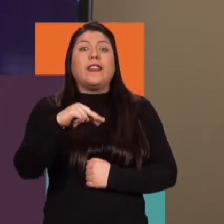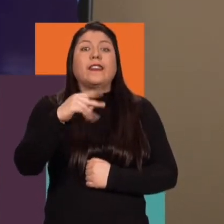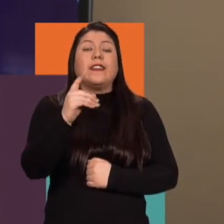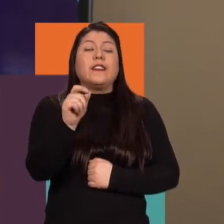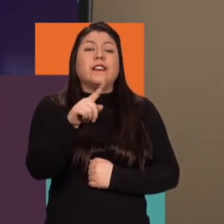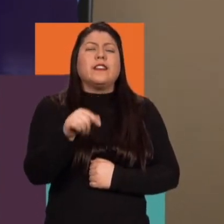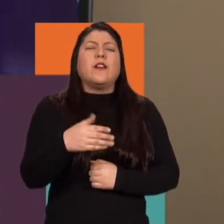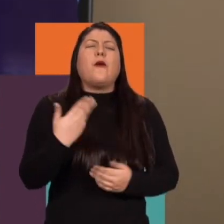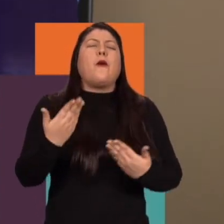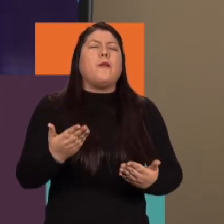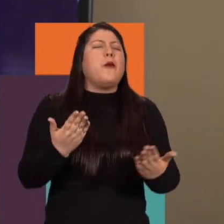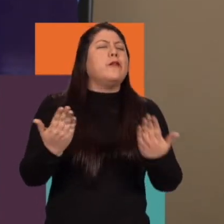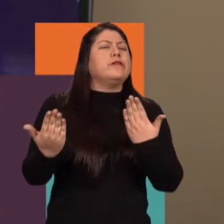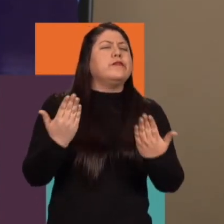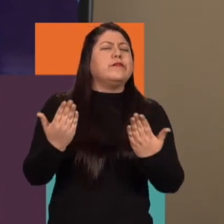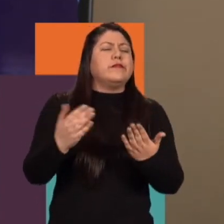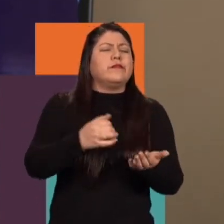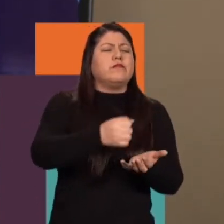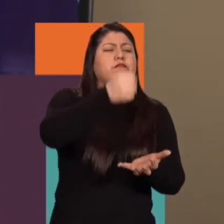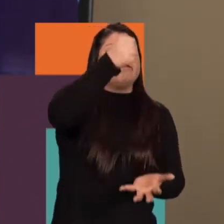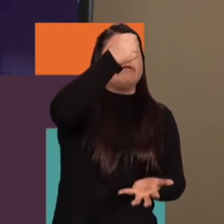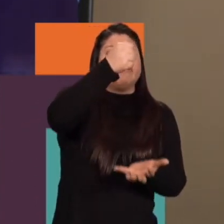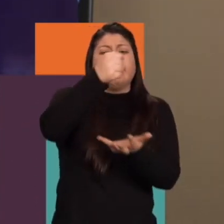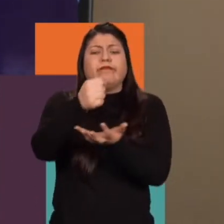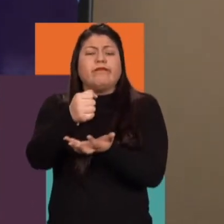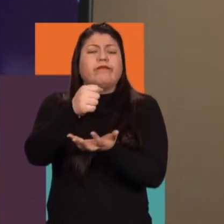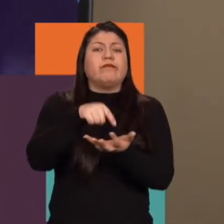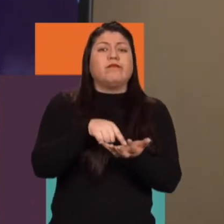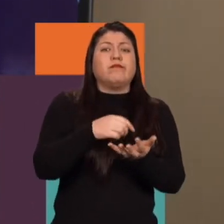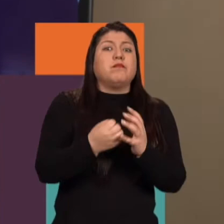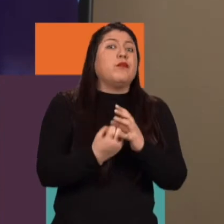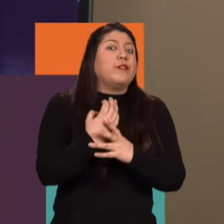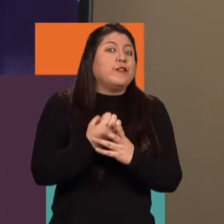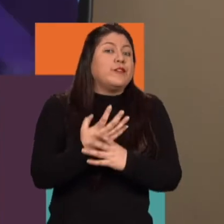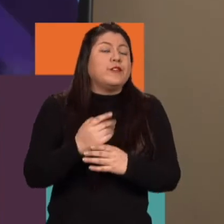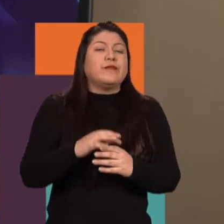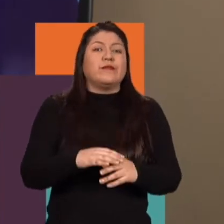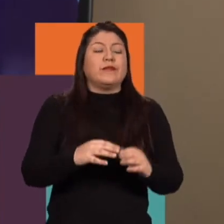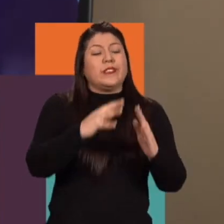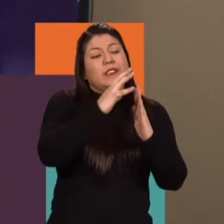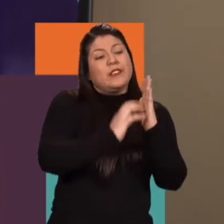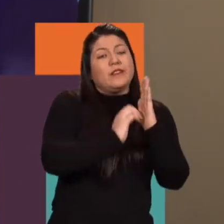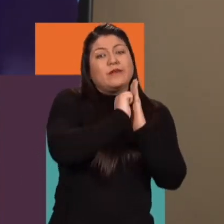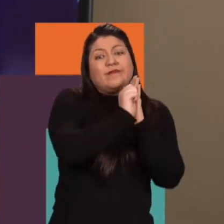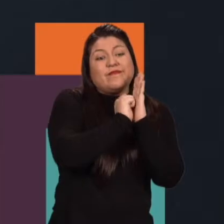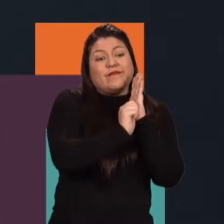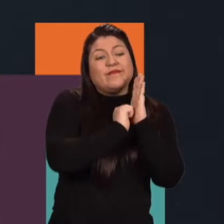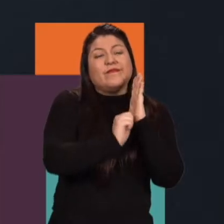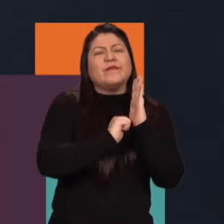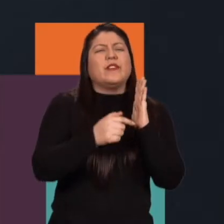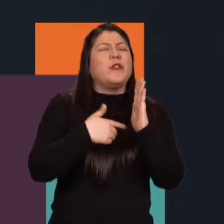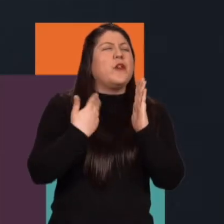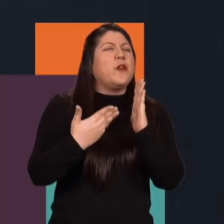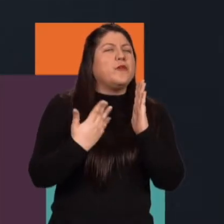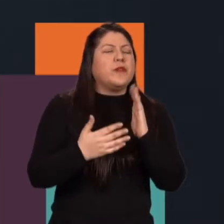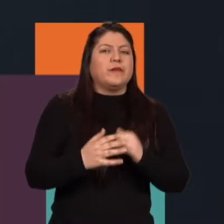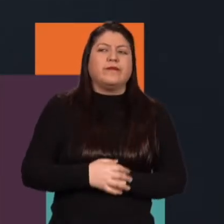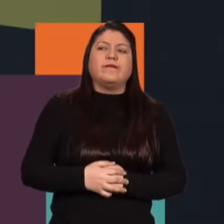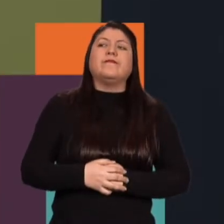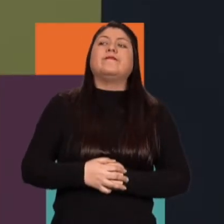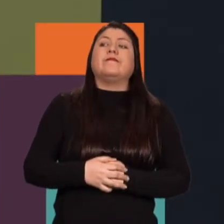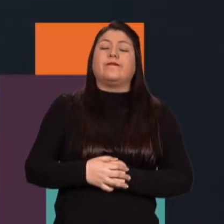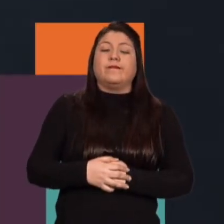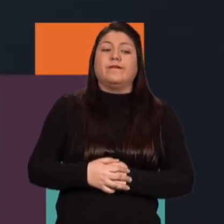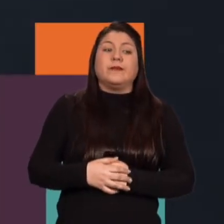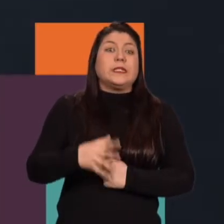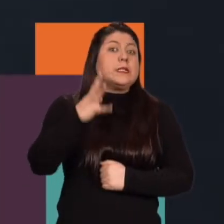realiza la compensación en esa diferencia presupuestal desde la producción y, pues, los libretos? Creo que la